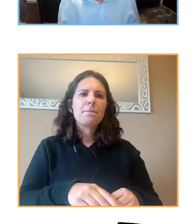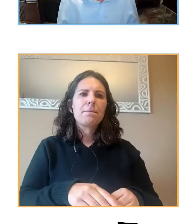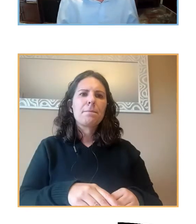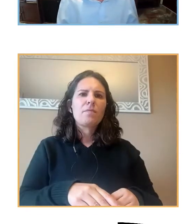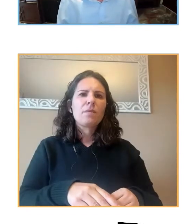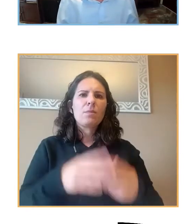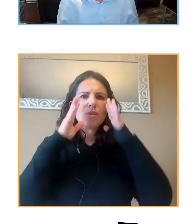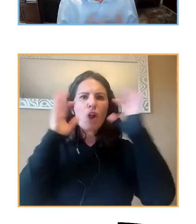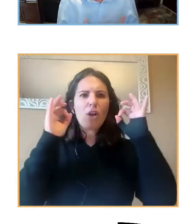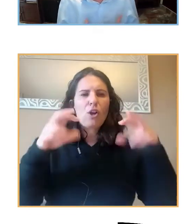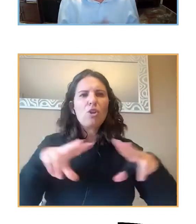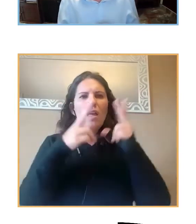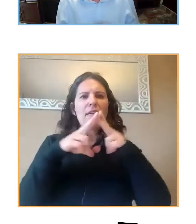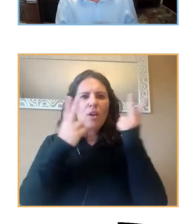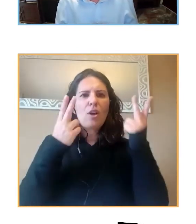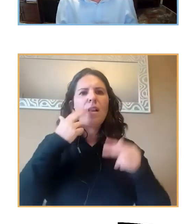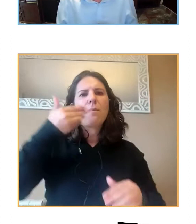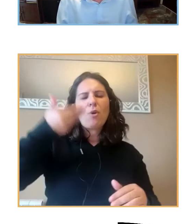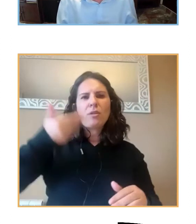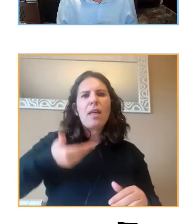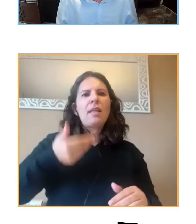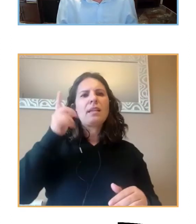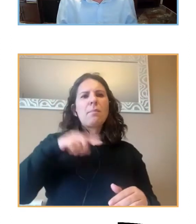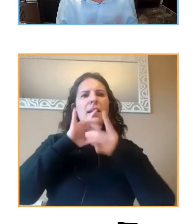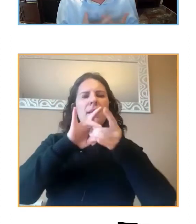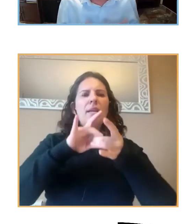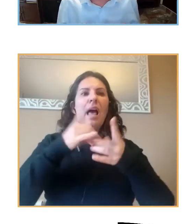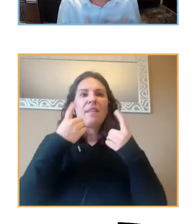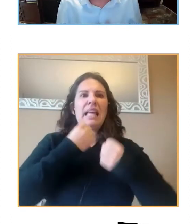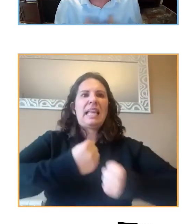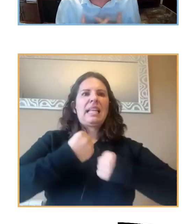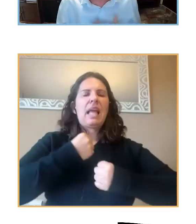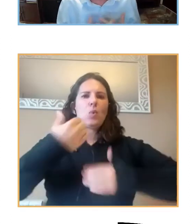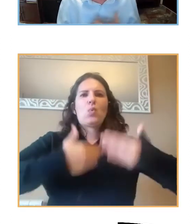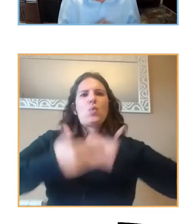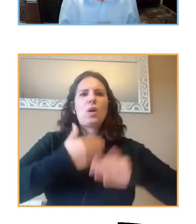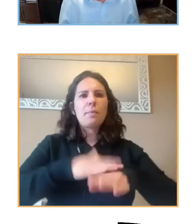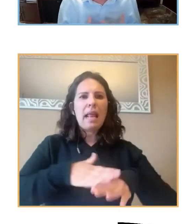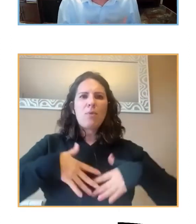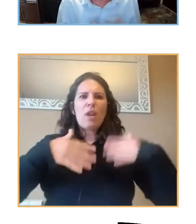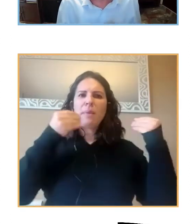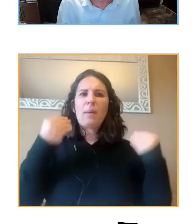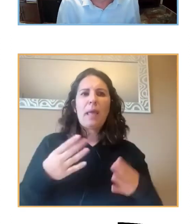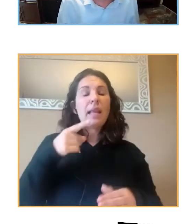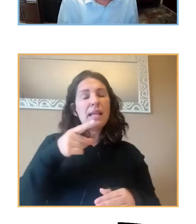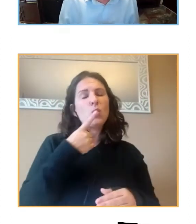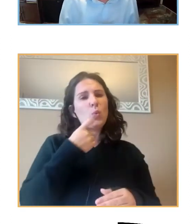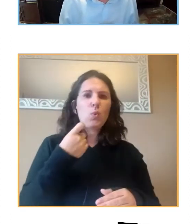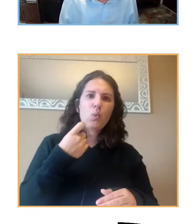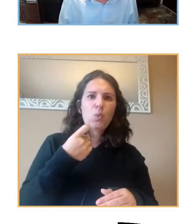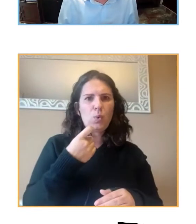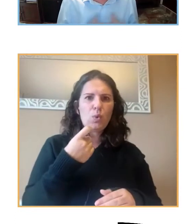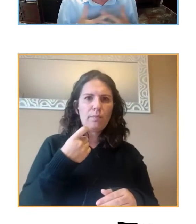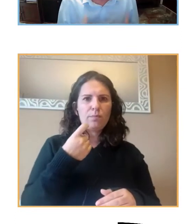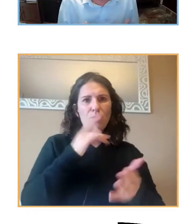para estar emocionalmente bien. Esto ha sido bastante difícil de realizar estando confinado y